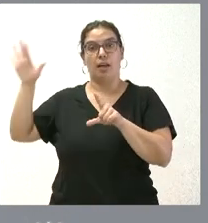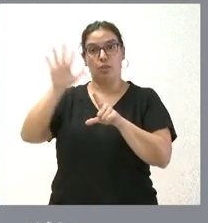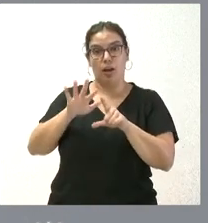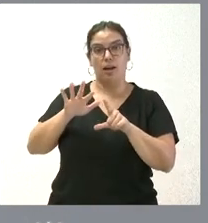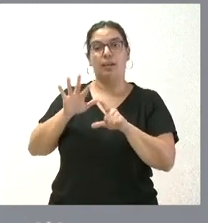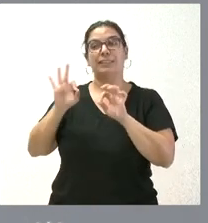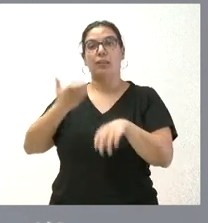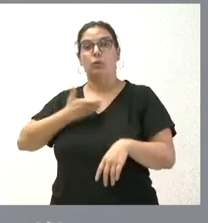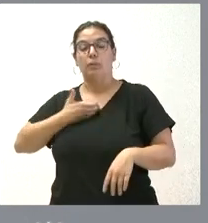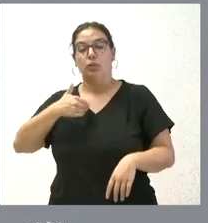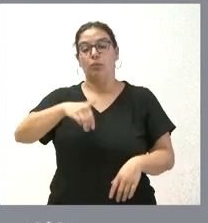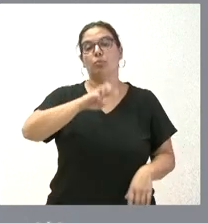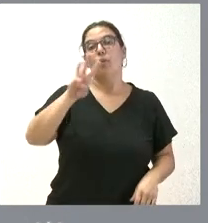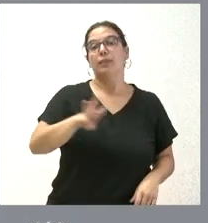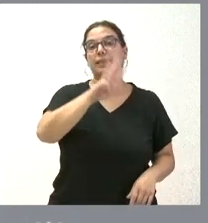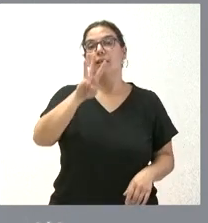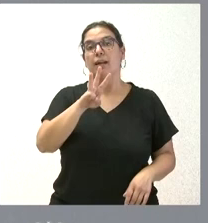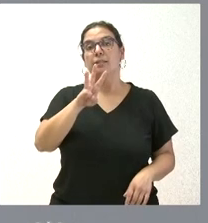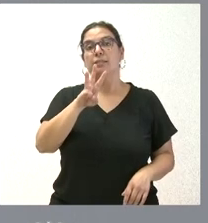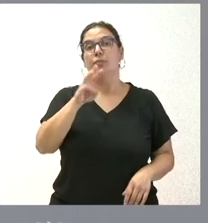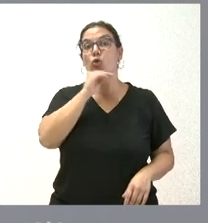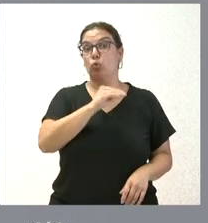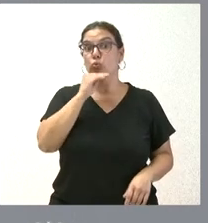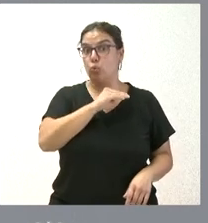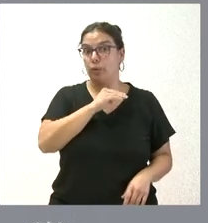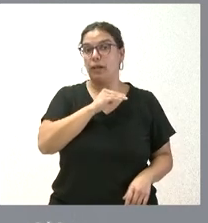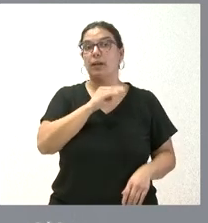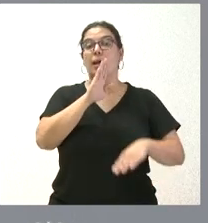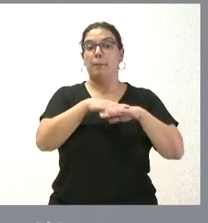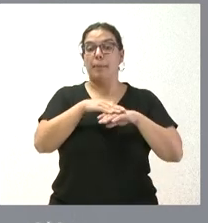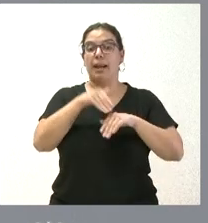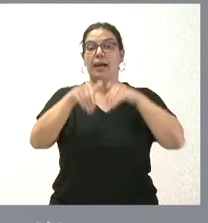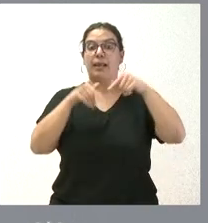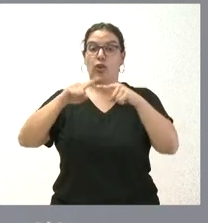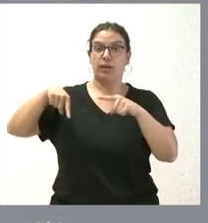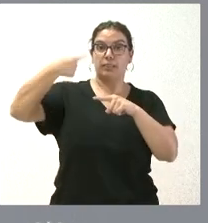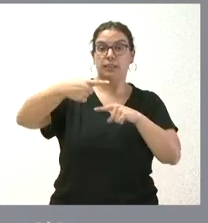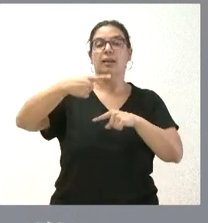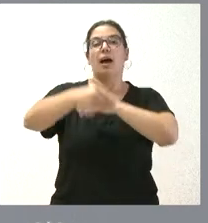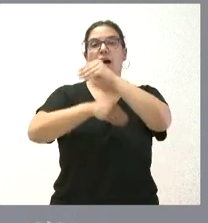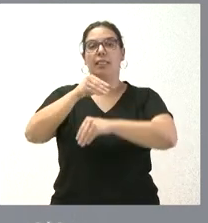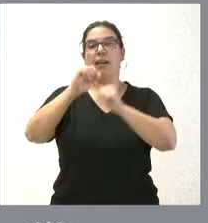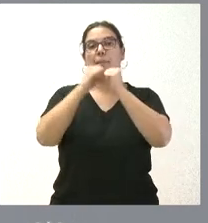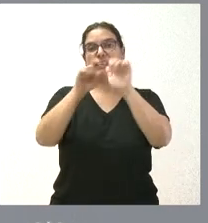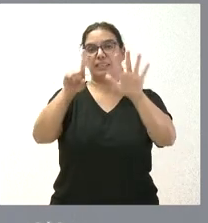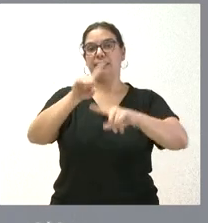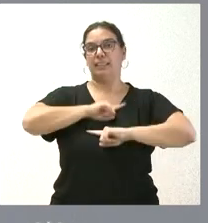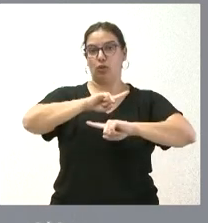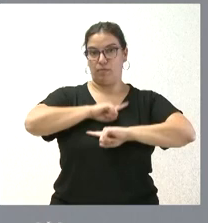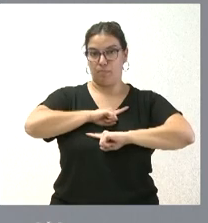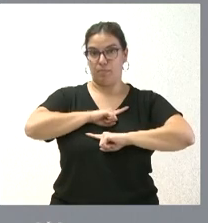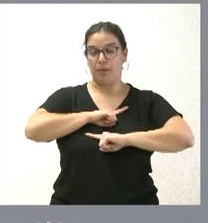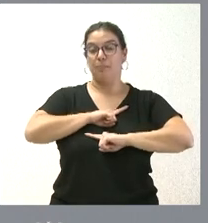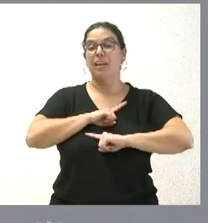menores, el día 3 de octubre para que las elecciones se puedan celebrar el 26 de noviembre. Insisto, son en las